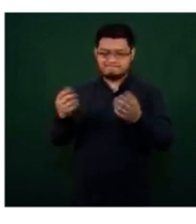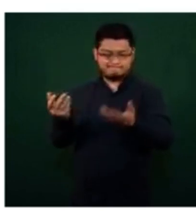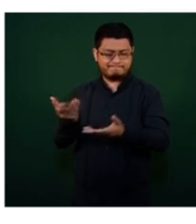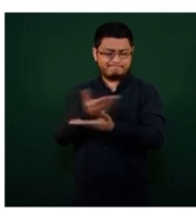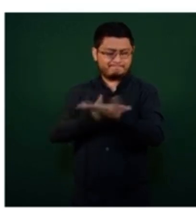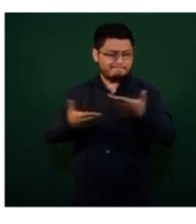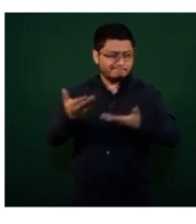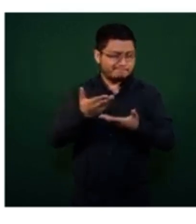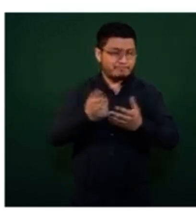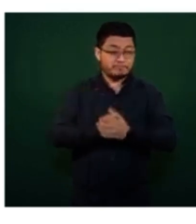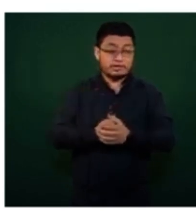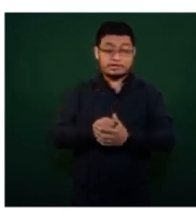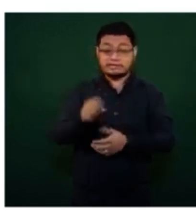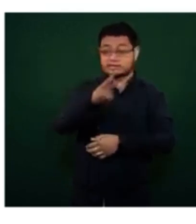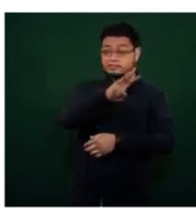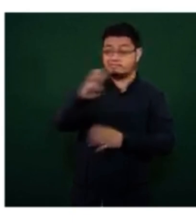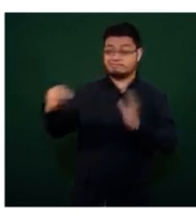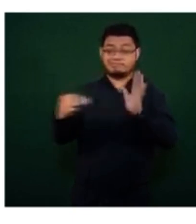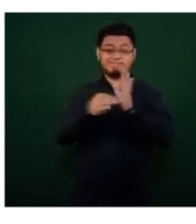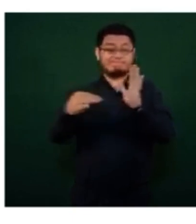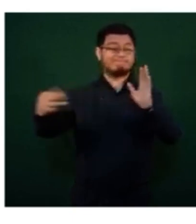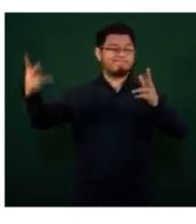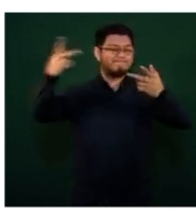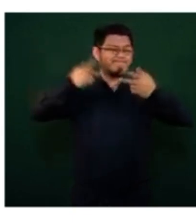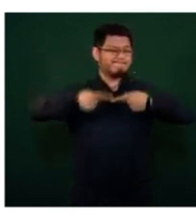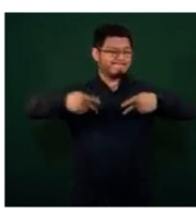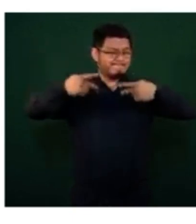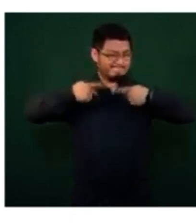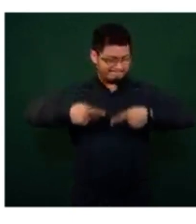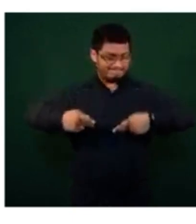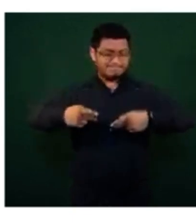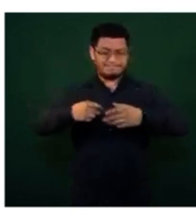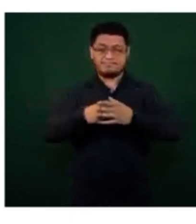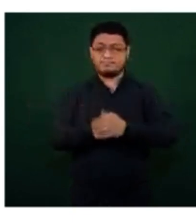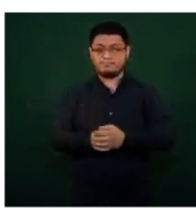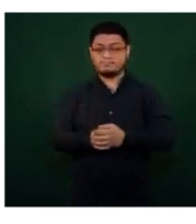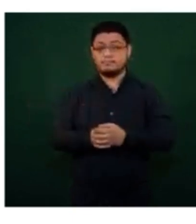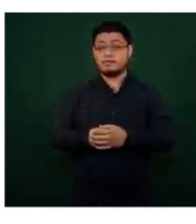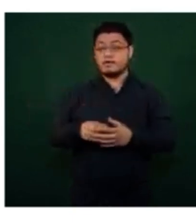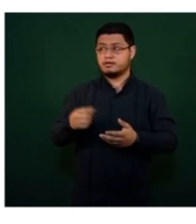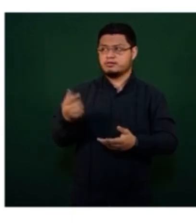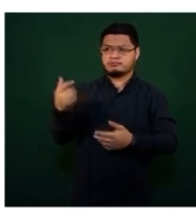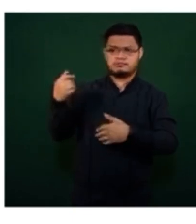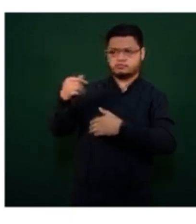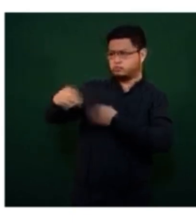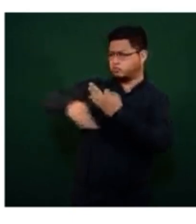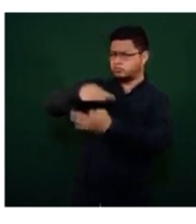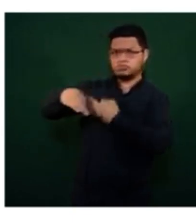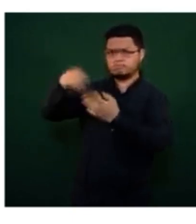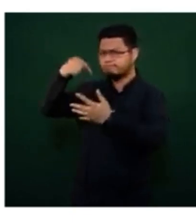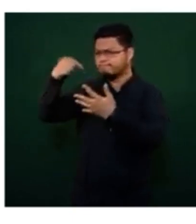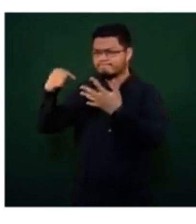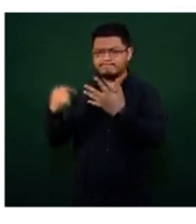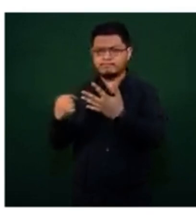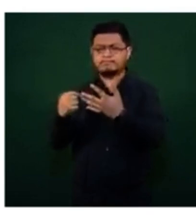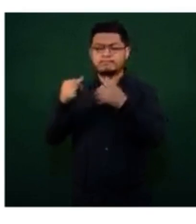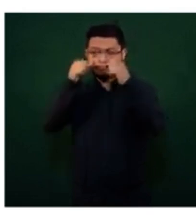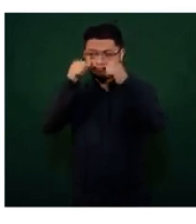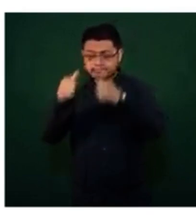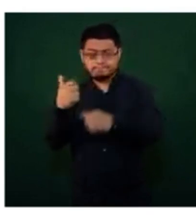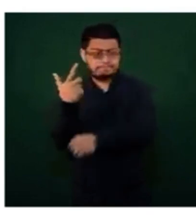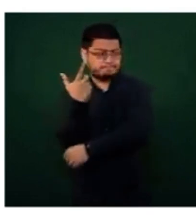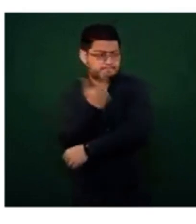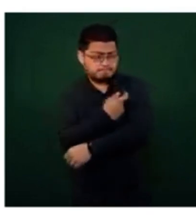300 mil personas participaron en el operativo en todas sus modalidades, atendiendo la vacunación